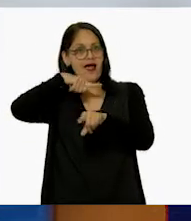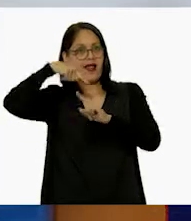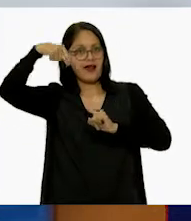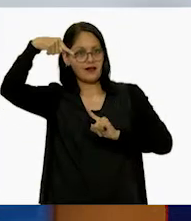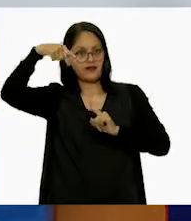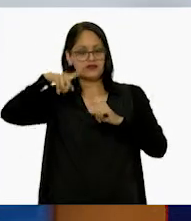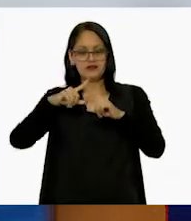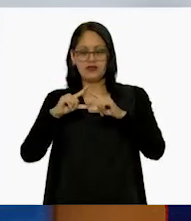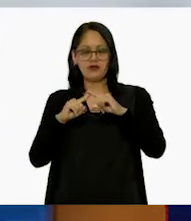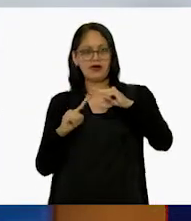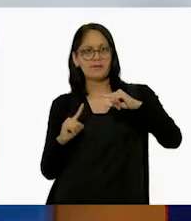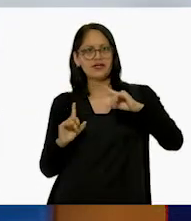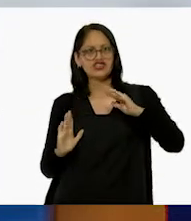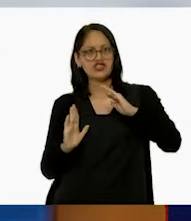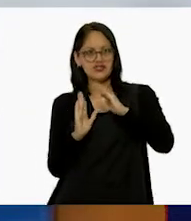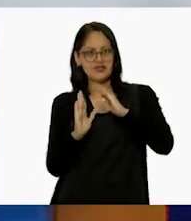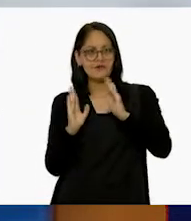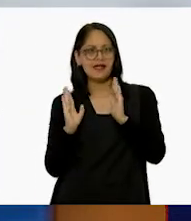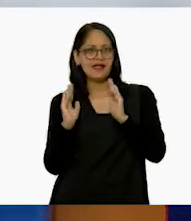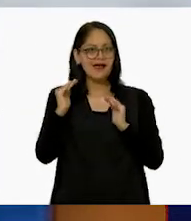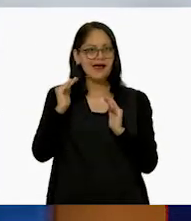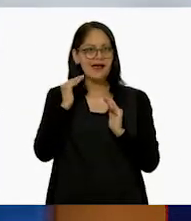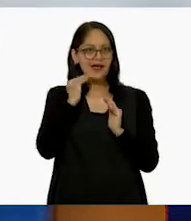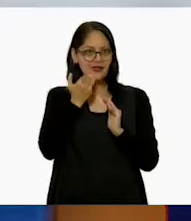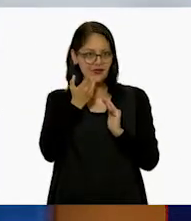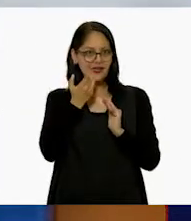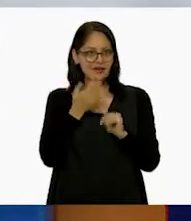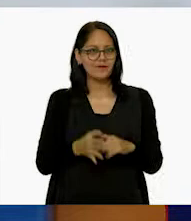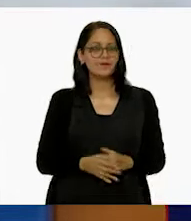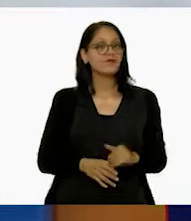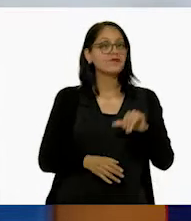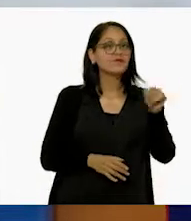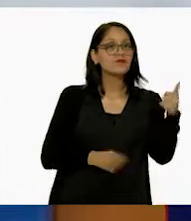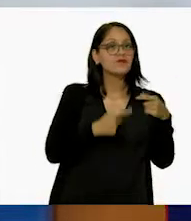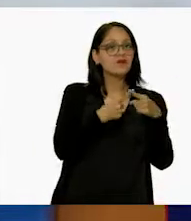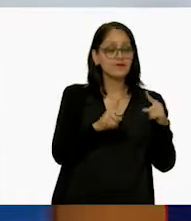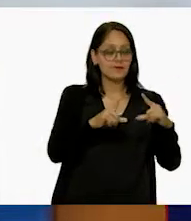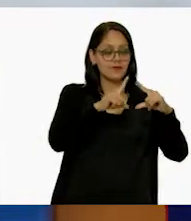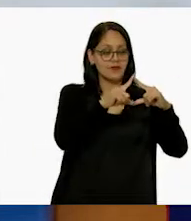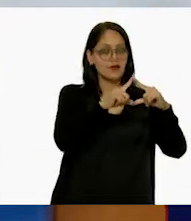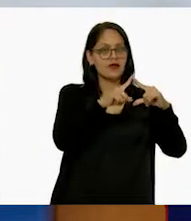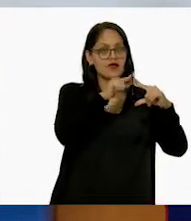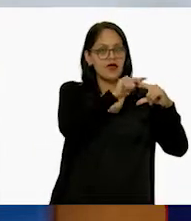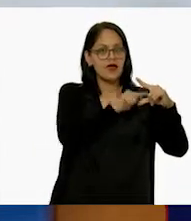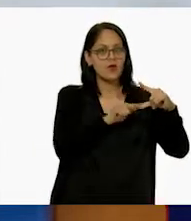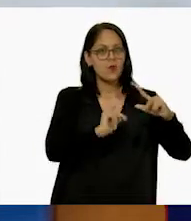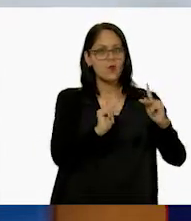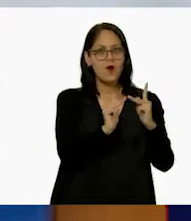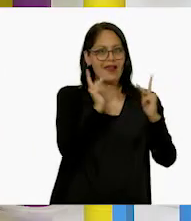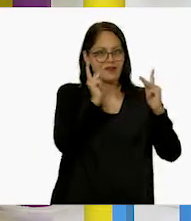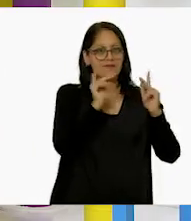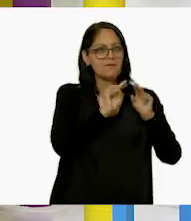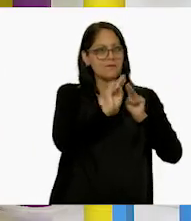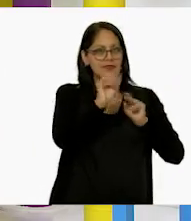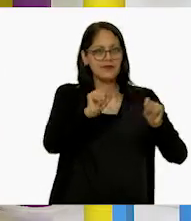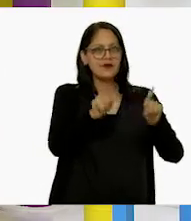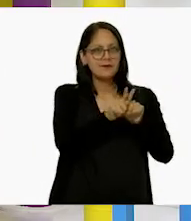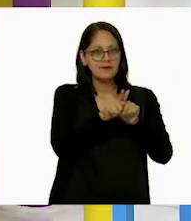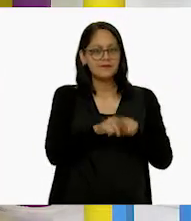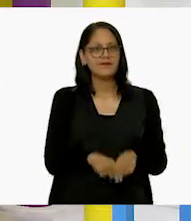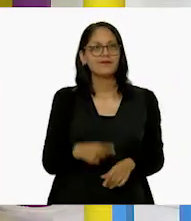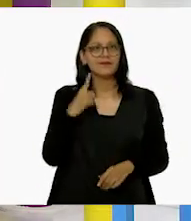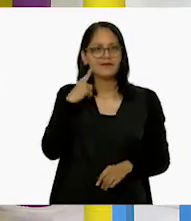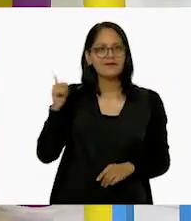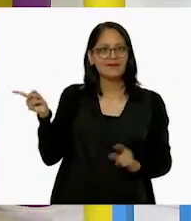cortos y están como ocho equitos. Y el rombo tiene sus cuatro lados iguales. Como los que